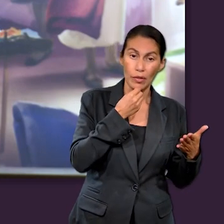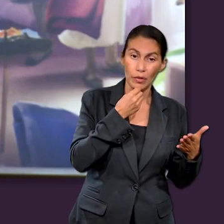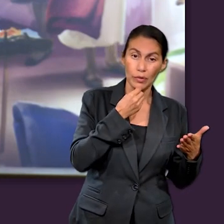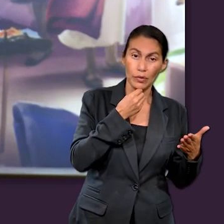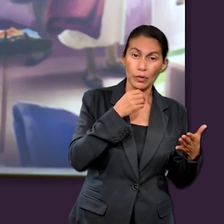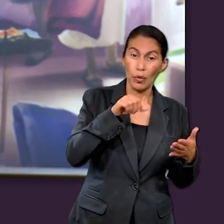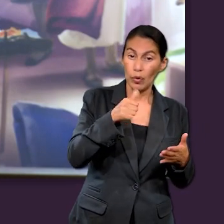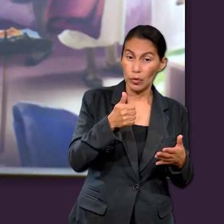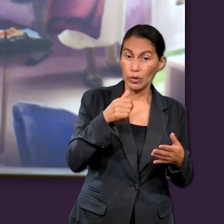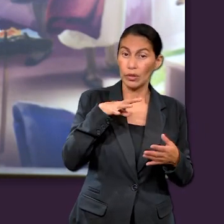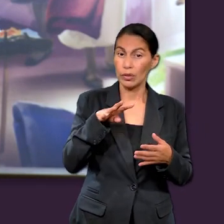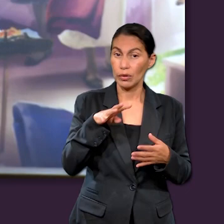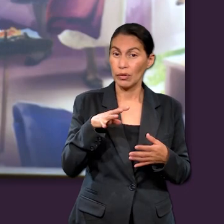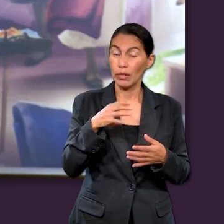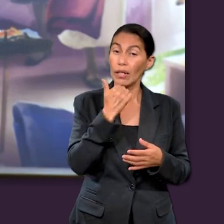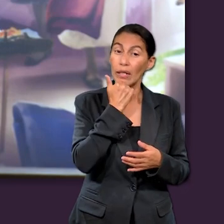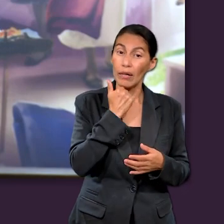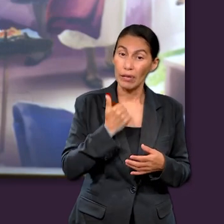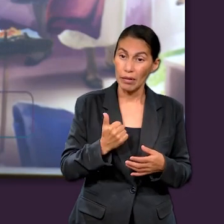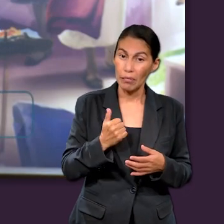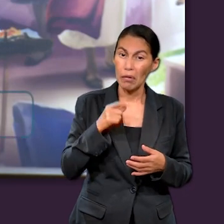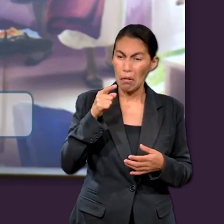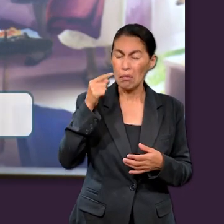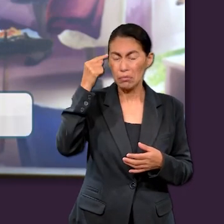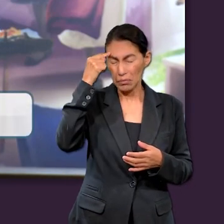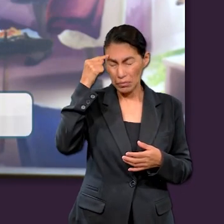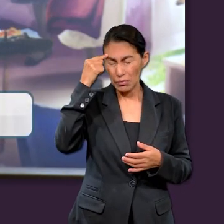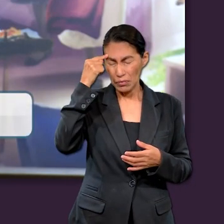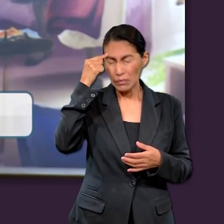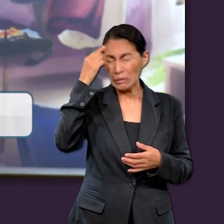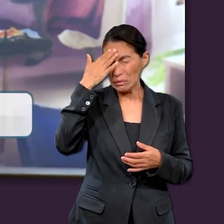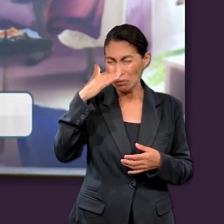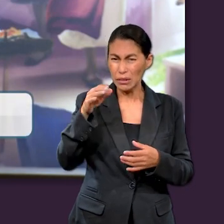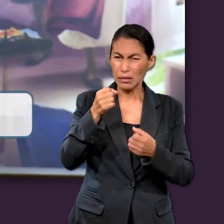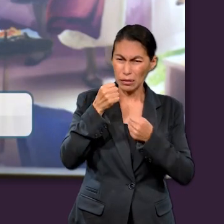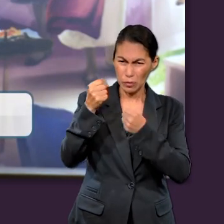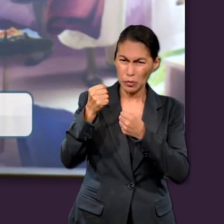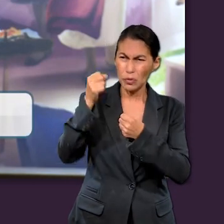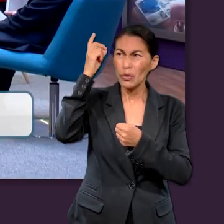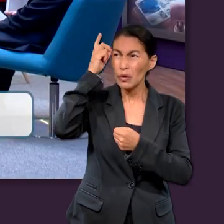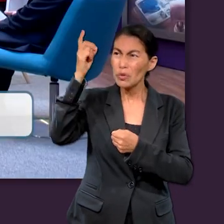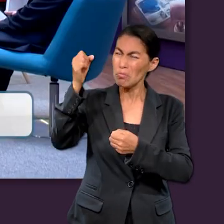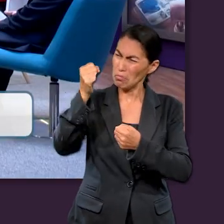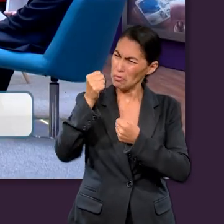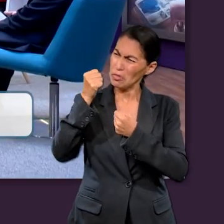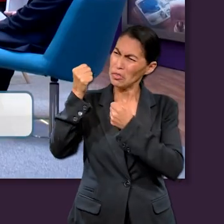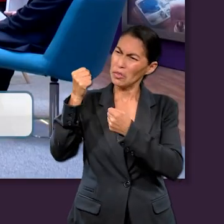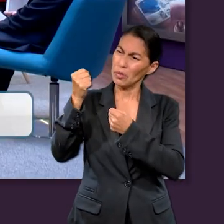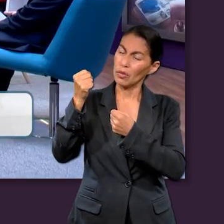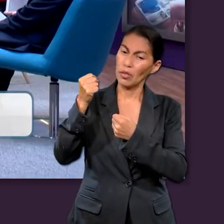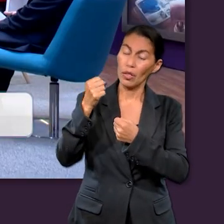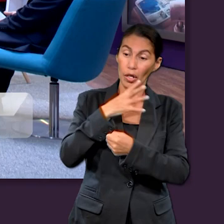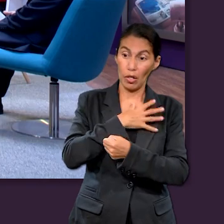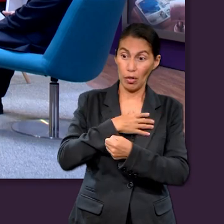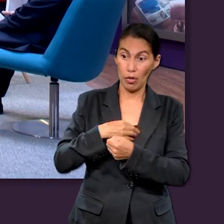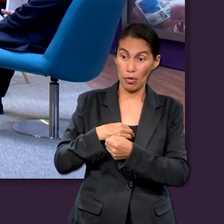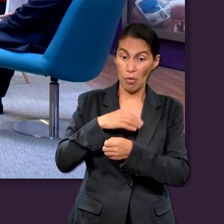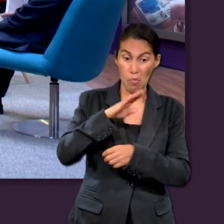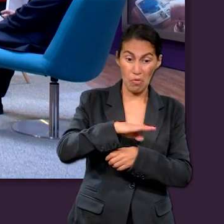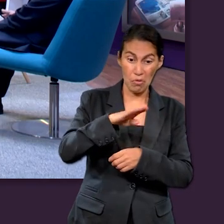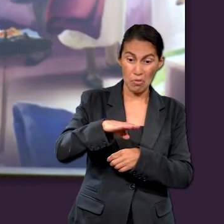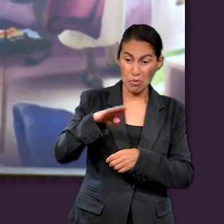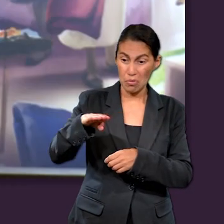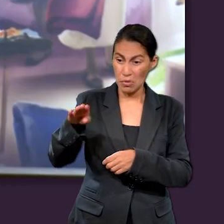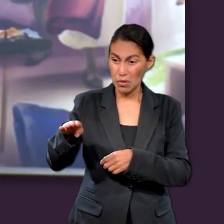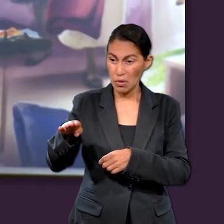Hebreos 11.19, que Abraham sabía, él tenía en su mente presente que Dios era poderoso para